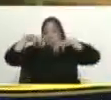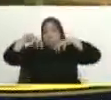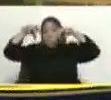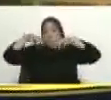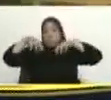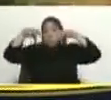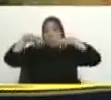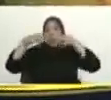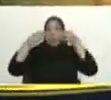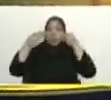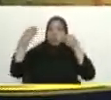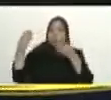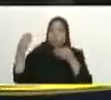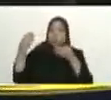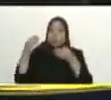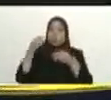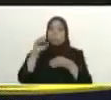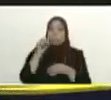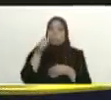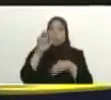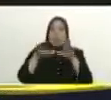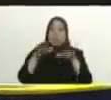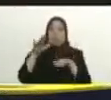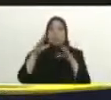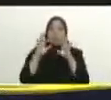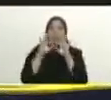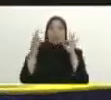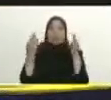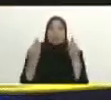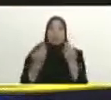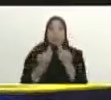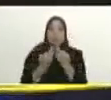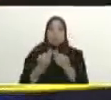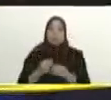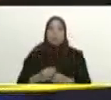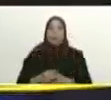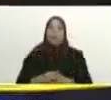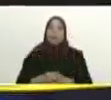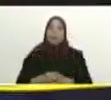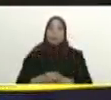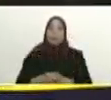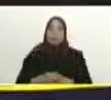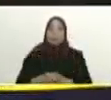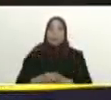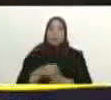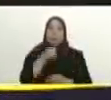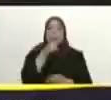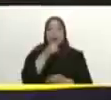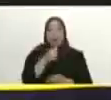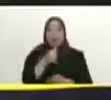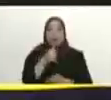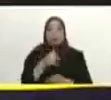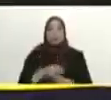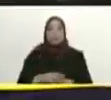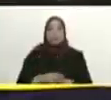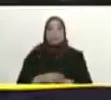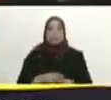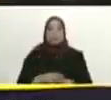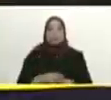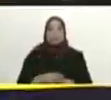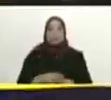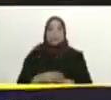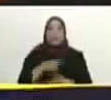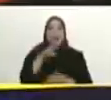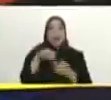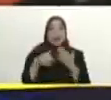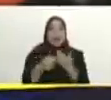de esas 101 familias presidente tenemos disponibles a través del ministerio de vivienda con el ministro Ildemaro Villarruel quien nos visitó hace